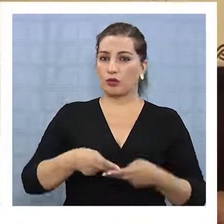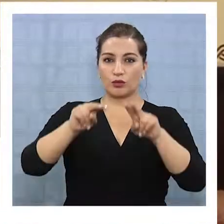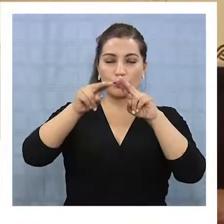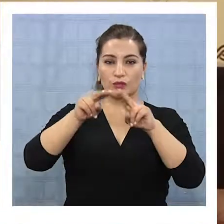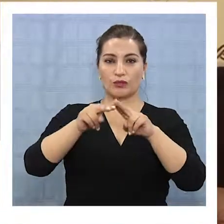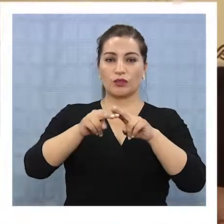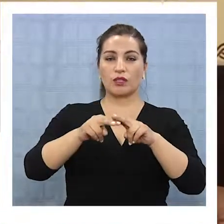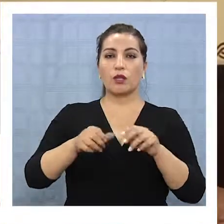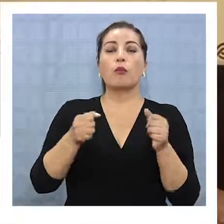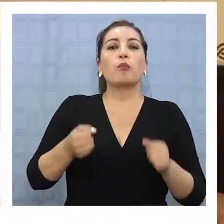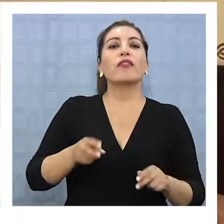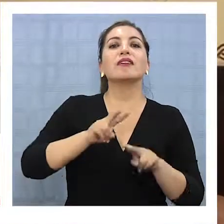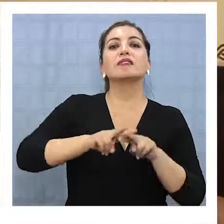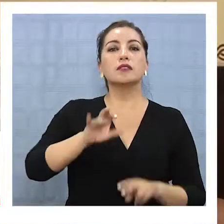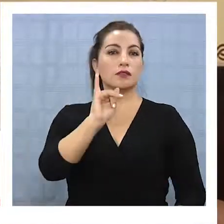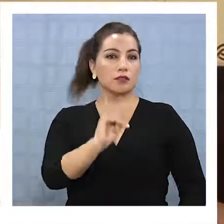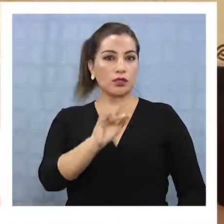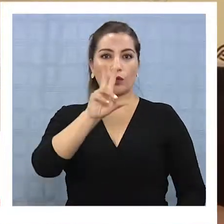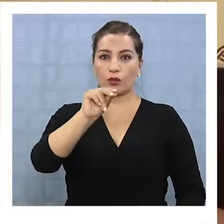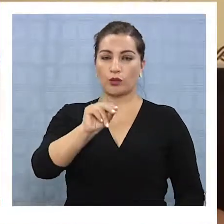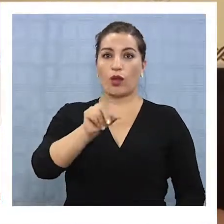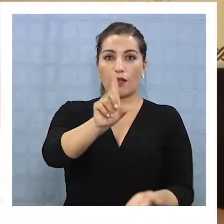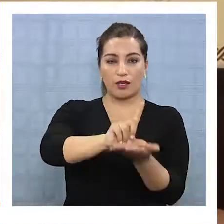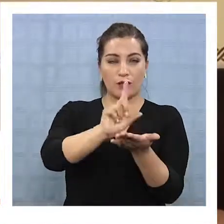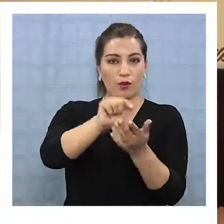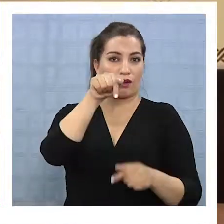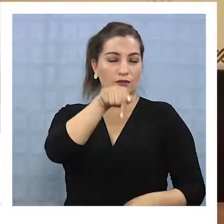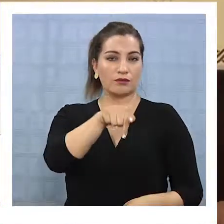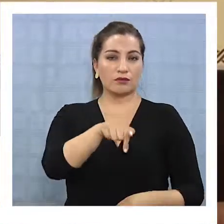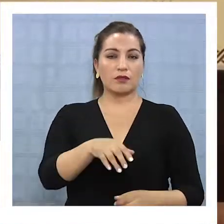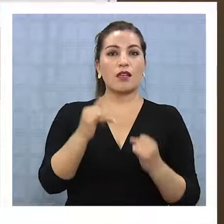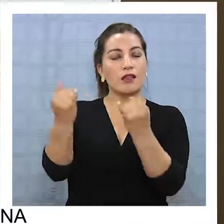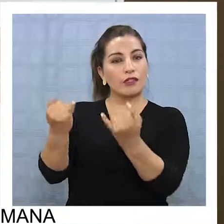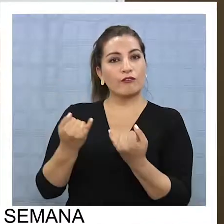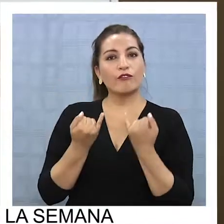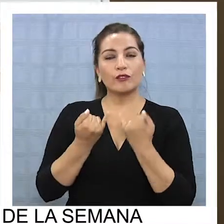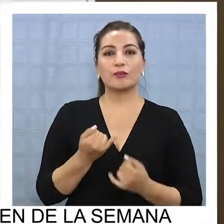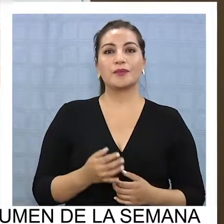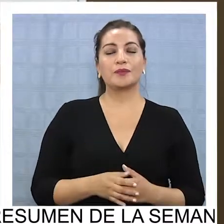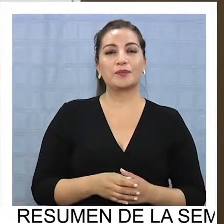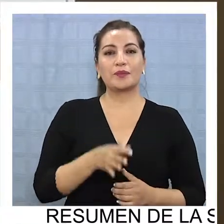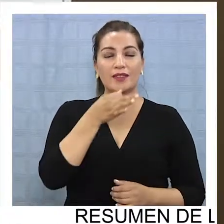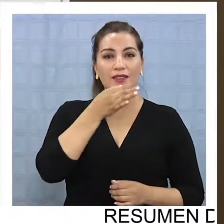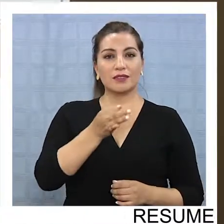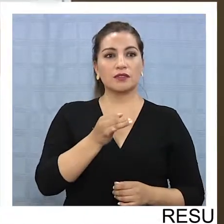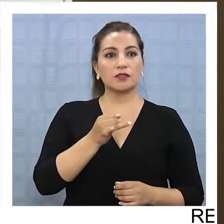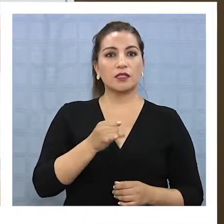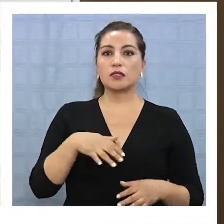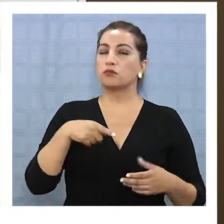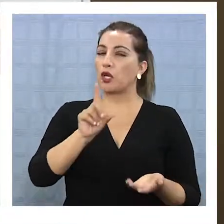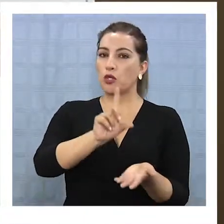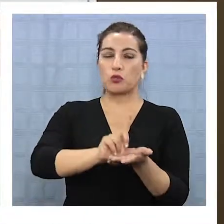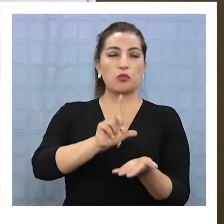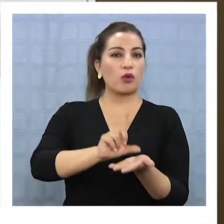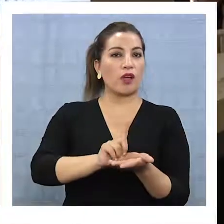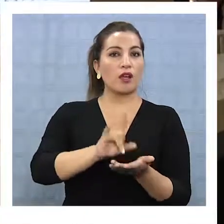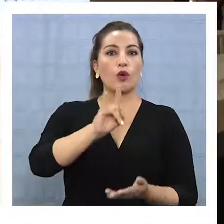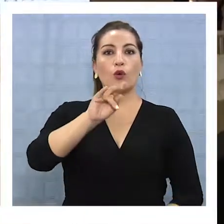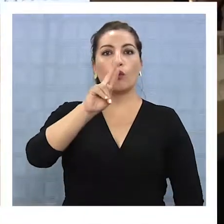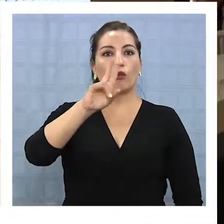era realizable o no en el lugar. El informe previo arrojó que está completamente en un área urbana